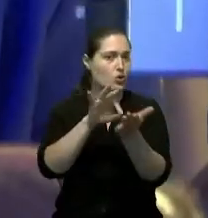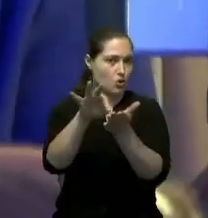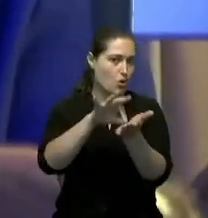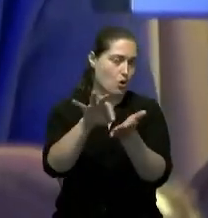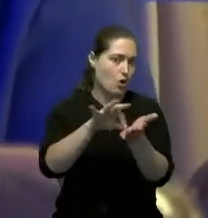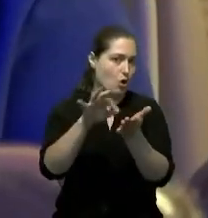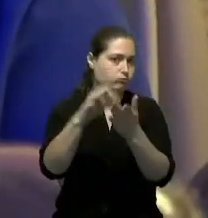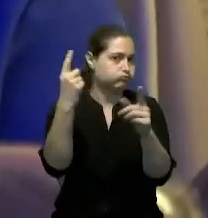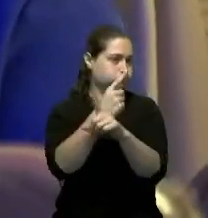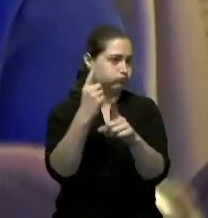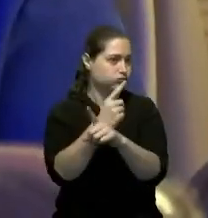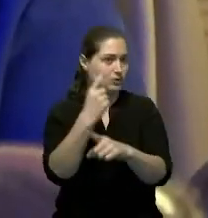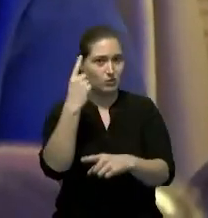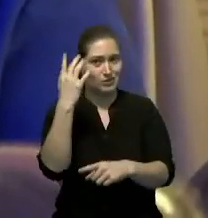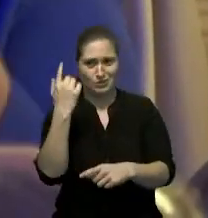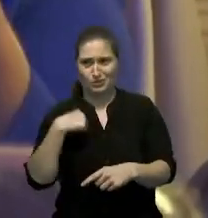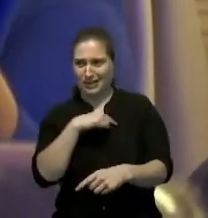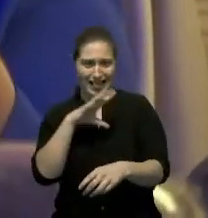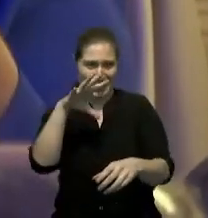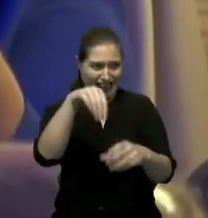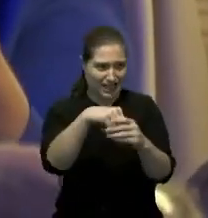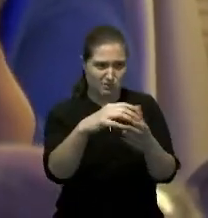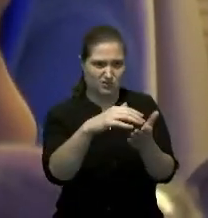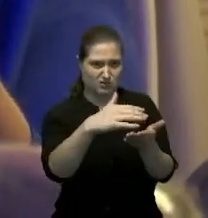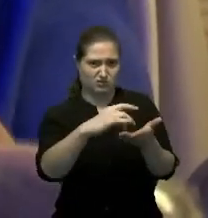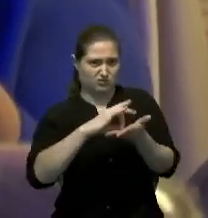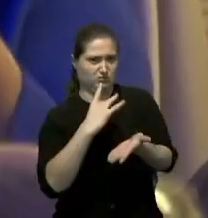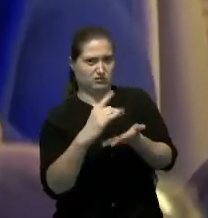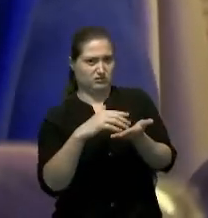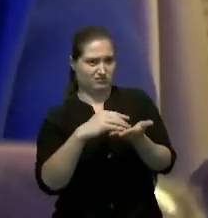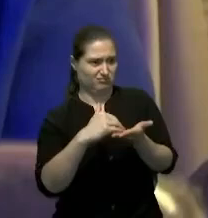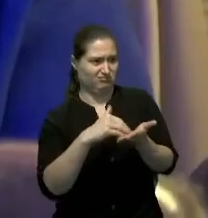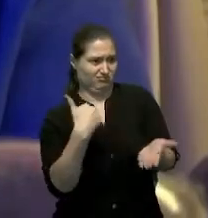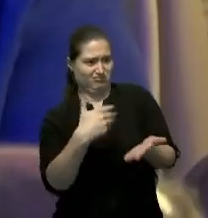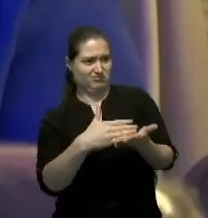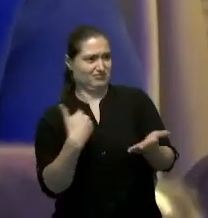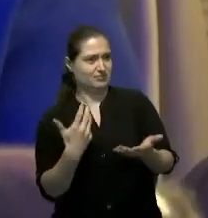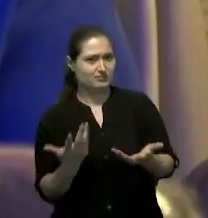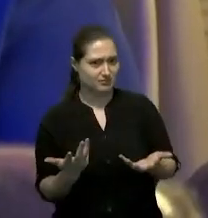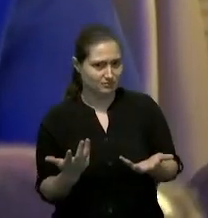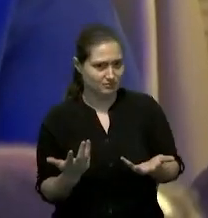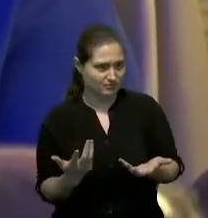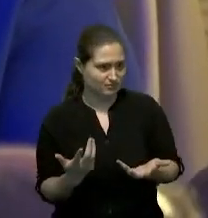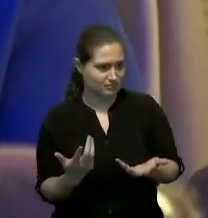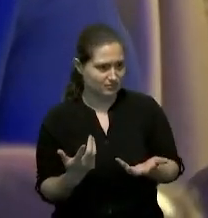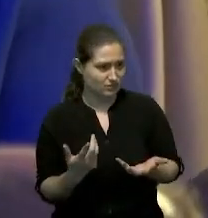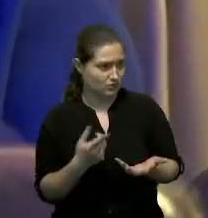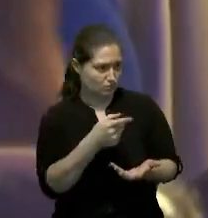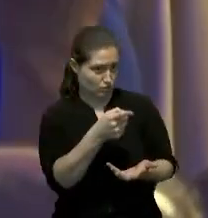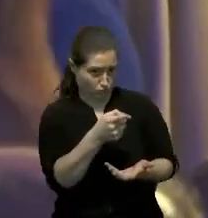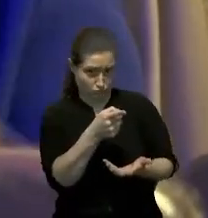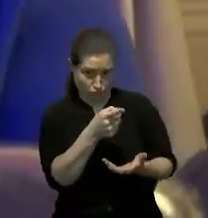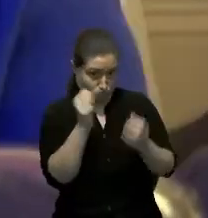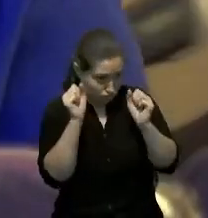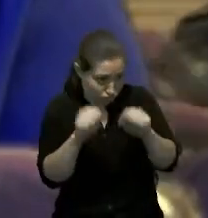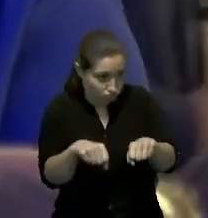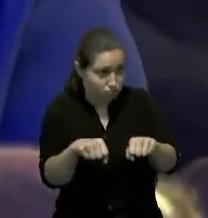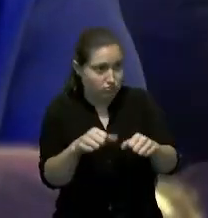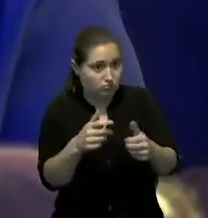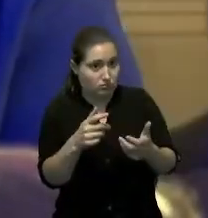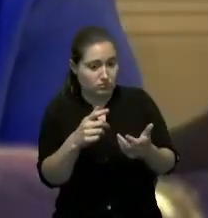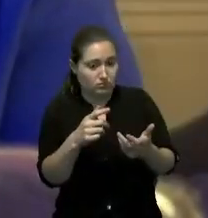nunca somos incluidos que usted podría dejar un legado de su gobierno e